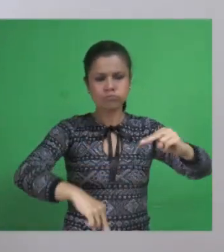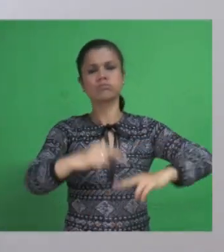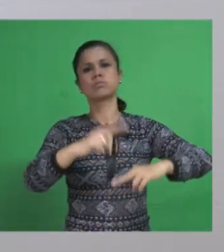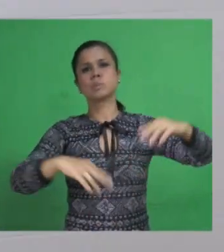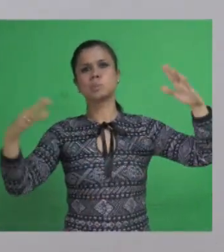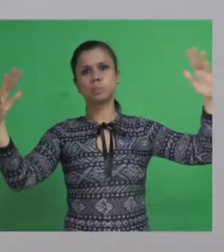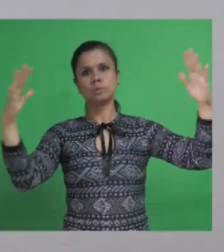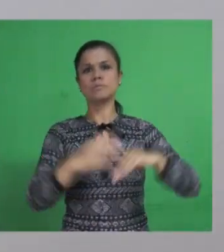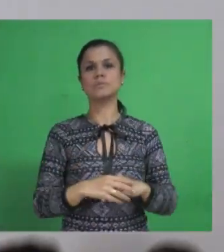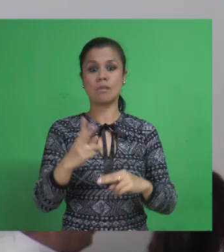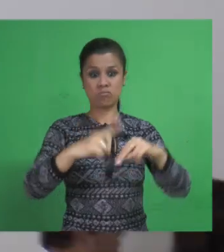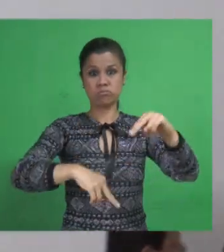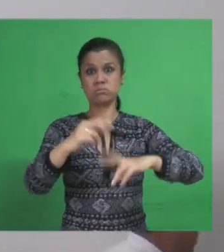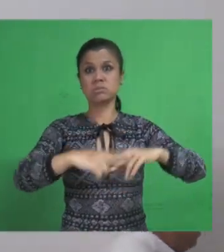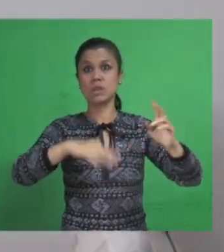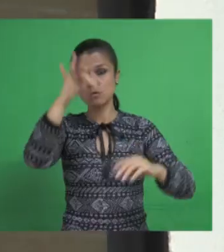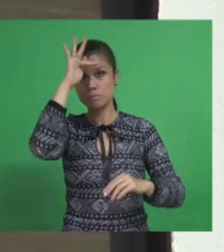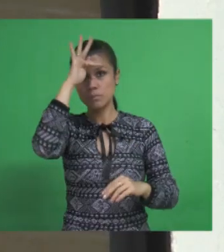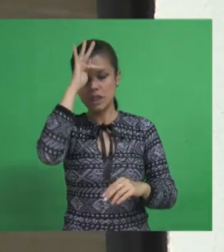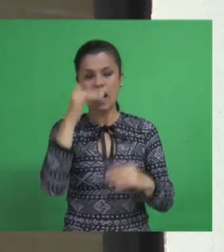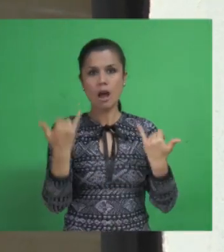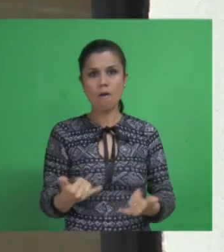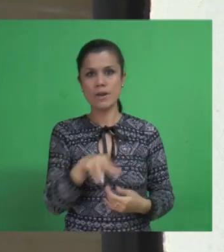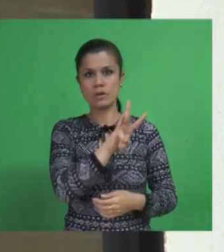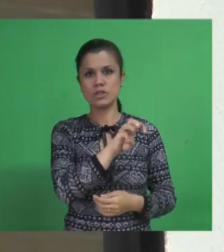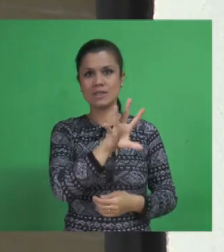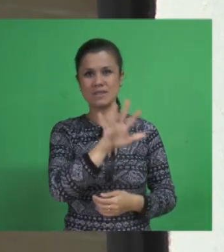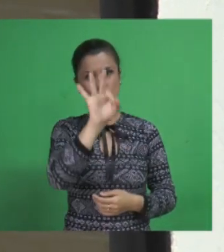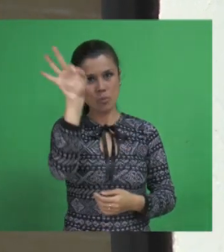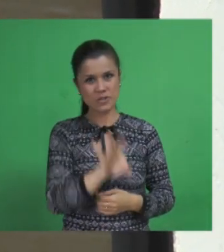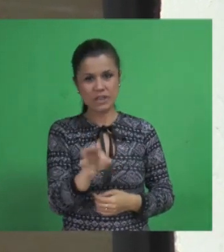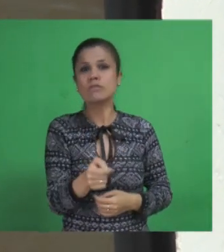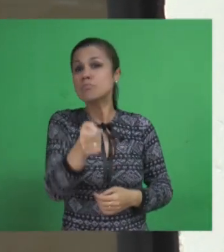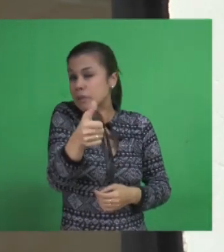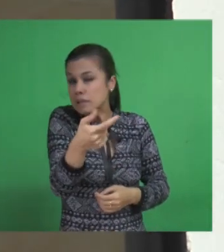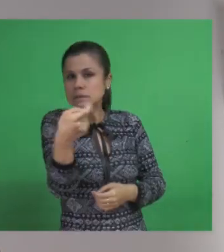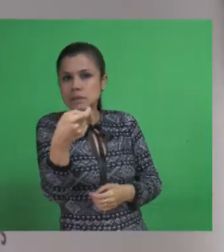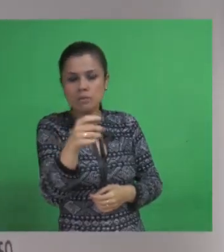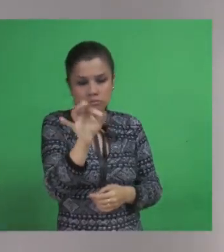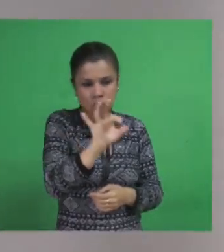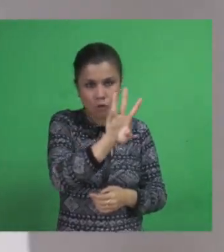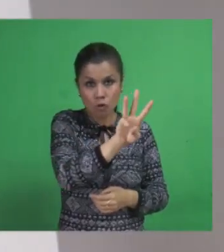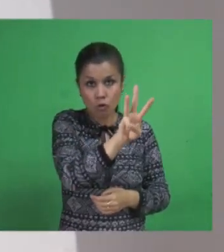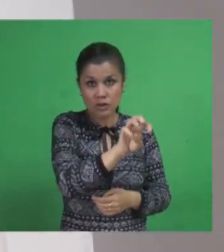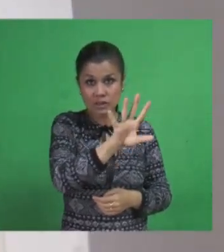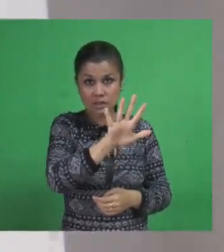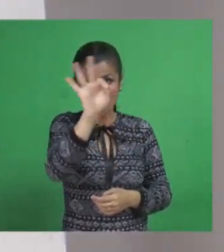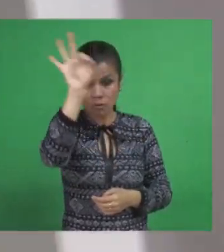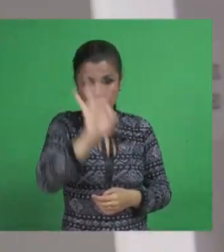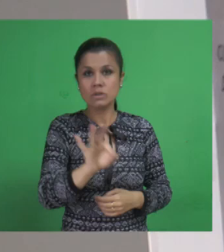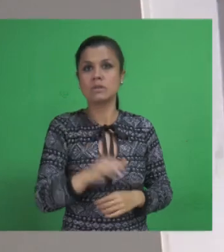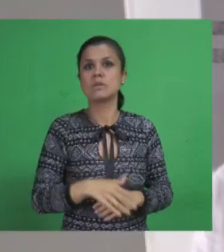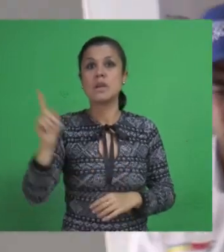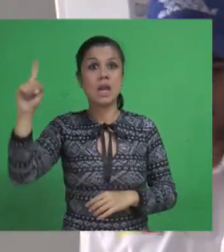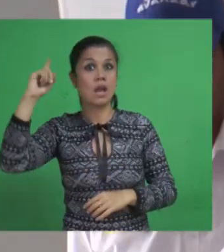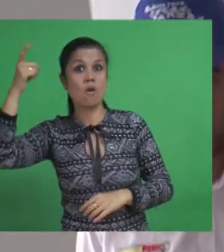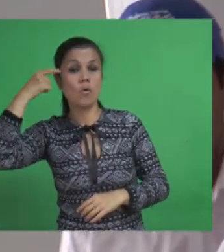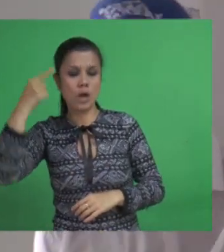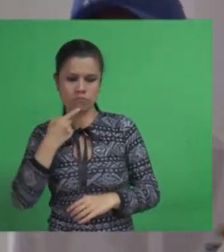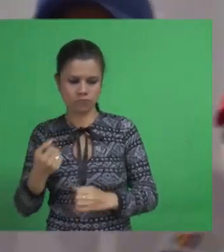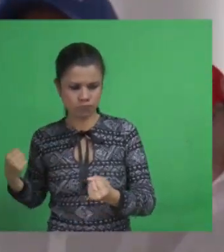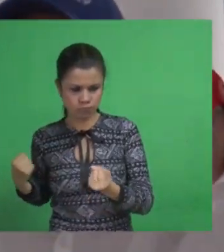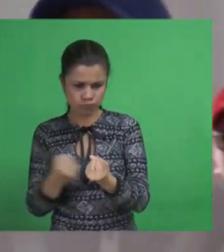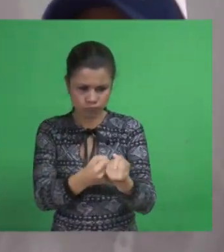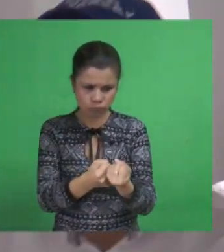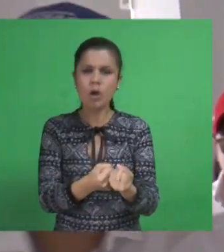obra. El Centro Municipal de Salud se encuentra en un 85% de su ejecución y el mandatario departamental anunció la inyección de